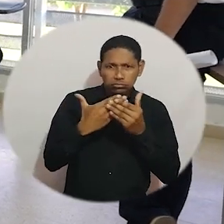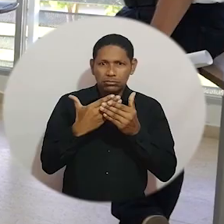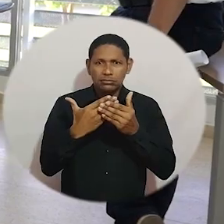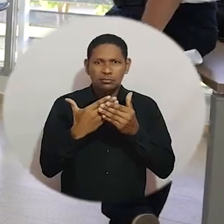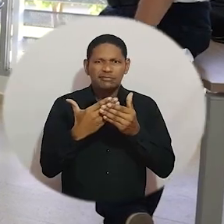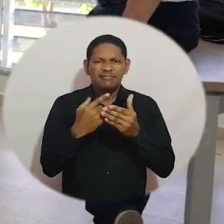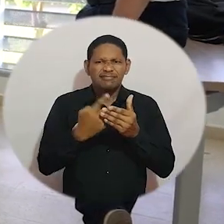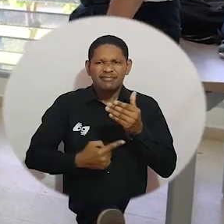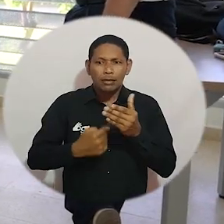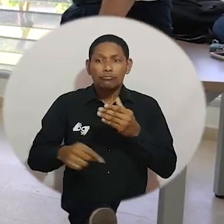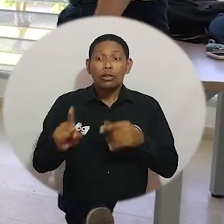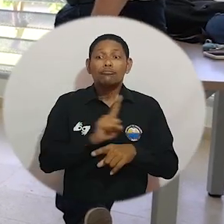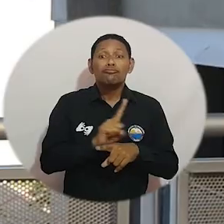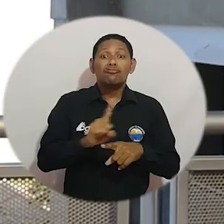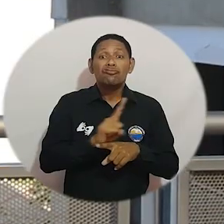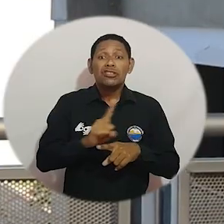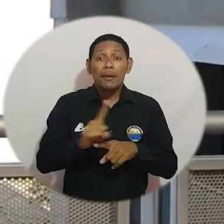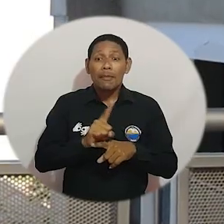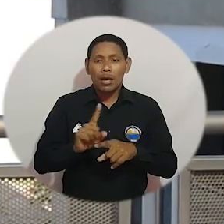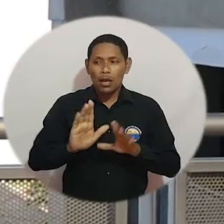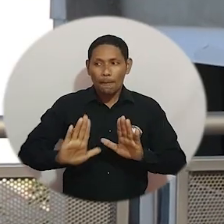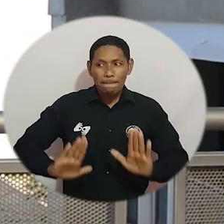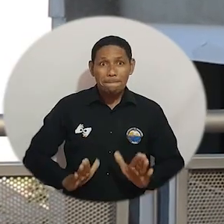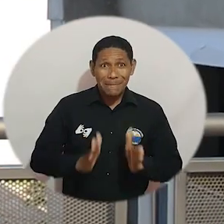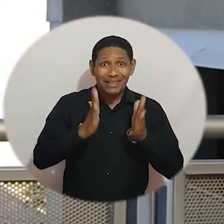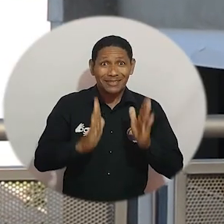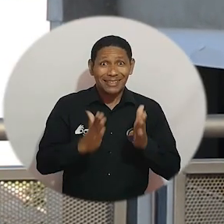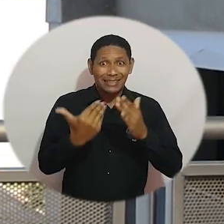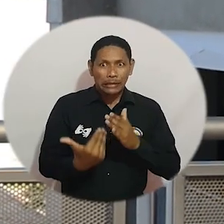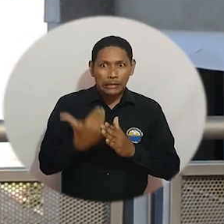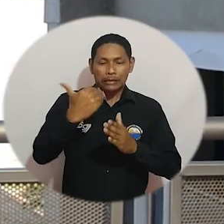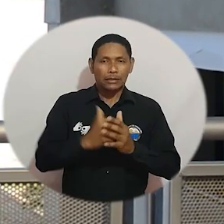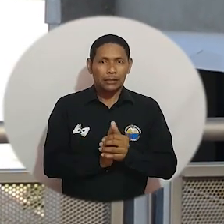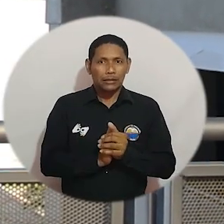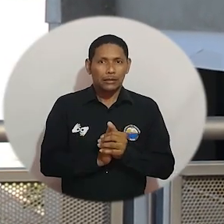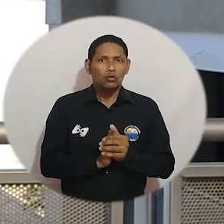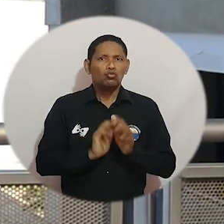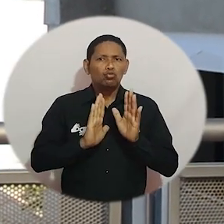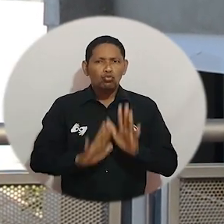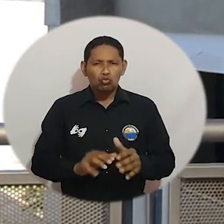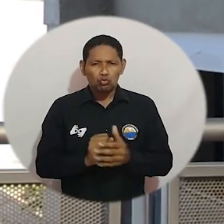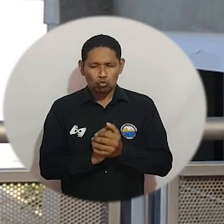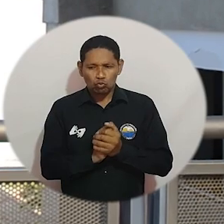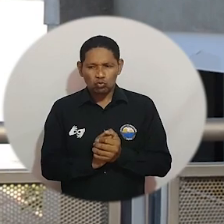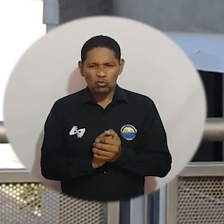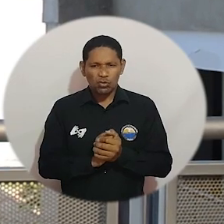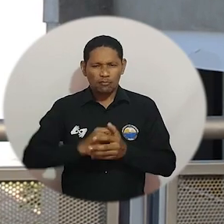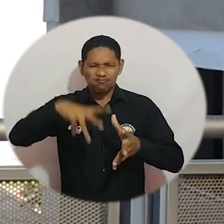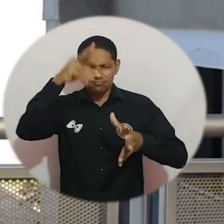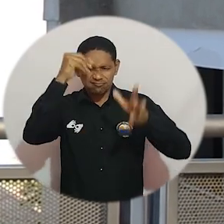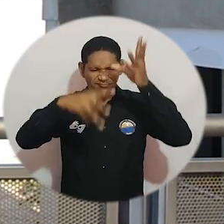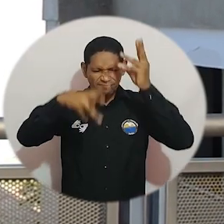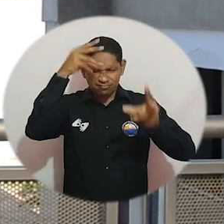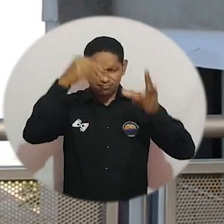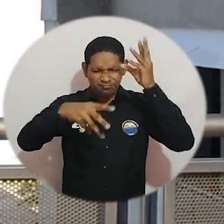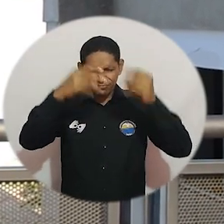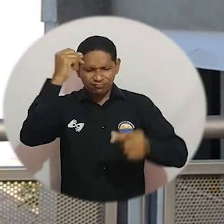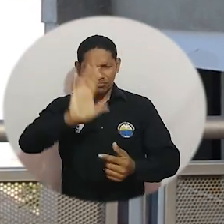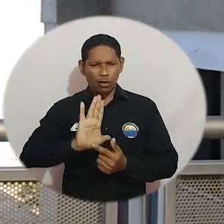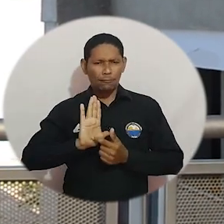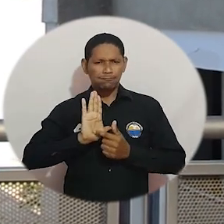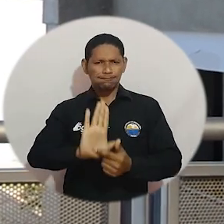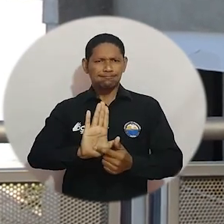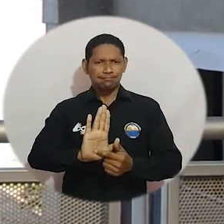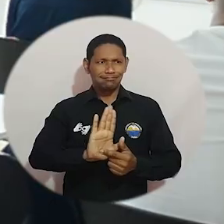cabo. Lo que conocemos como la semana de cumplimiento y o mejoramiento del alcance de los logros, de los resultados de